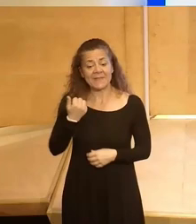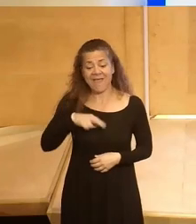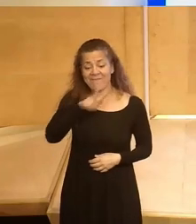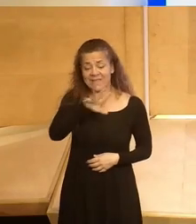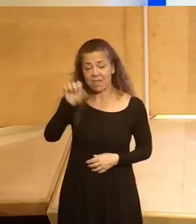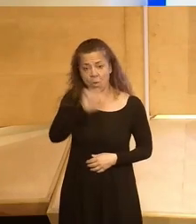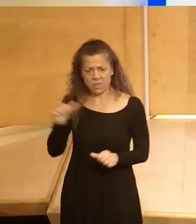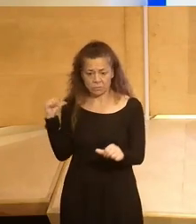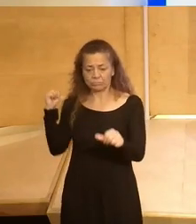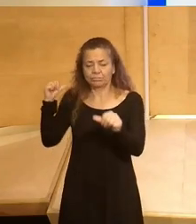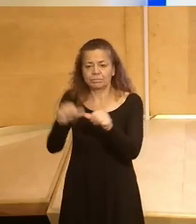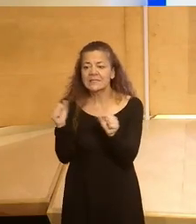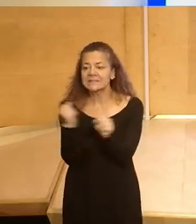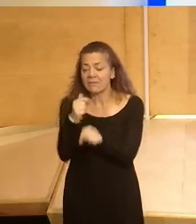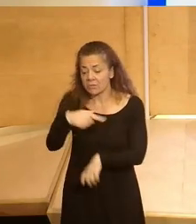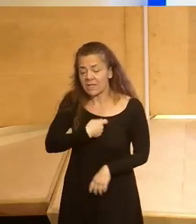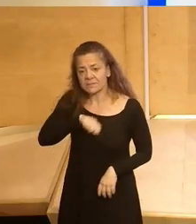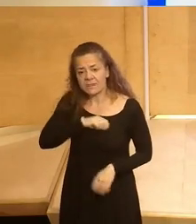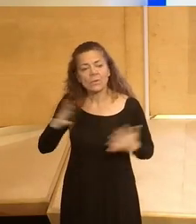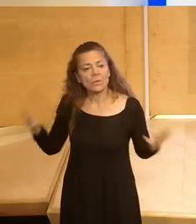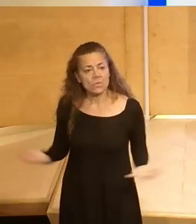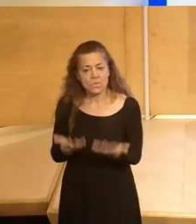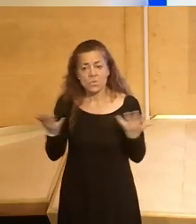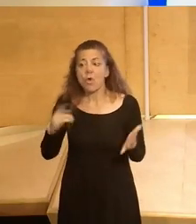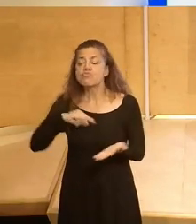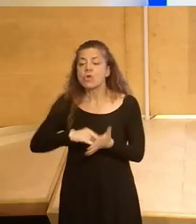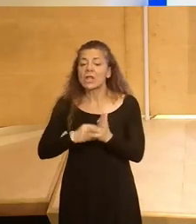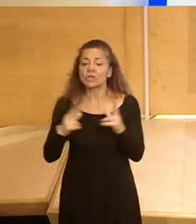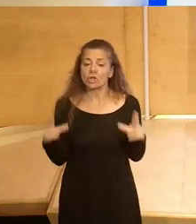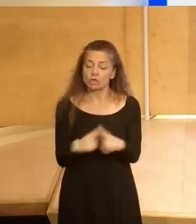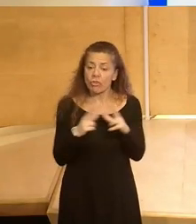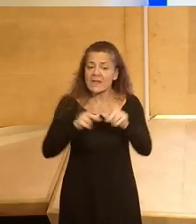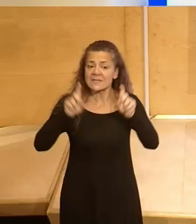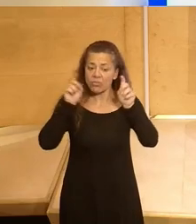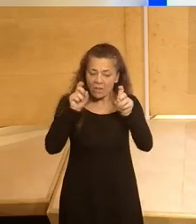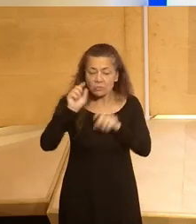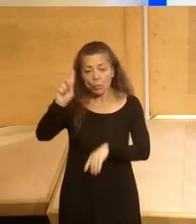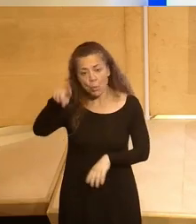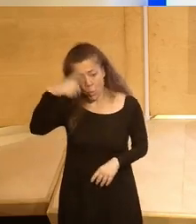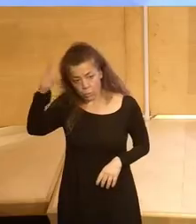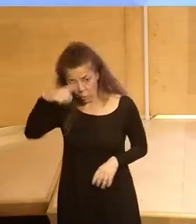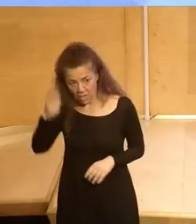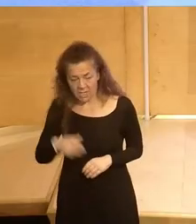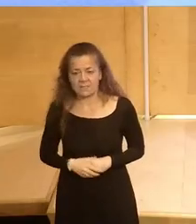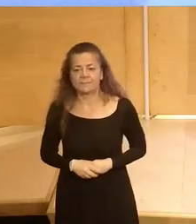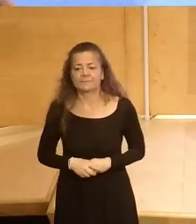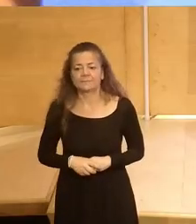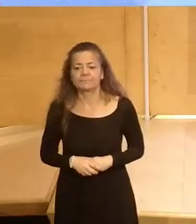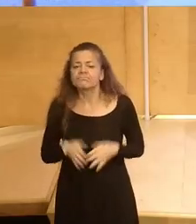años trabajando en España, impulsando proyectos sociales, educativos y culturales y